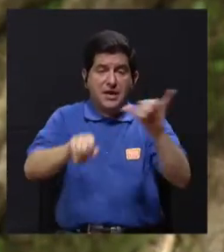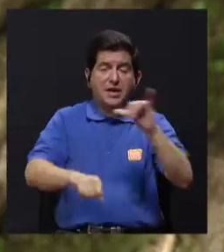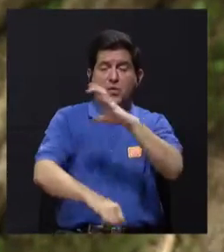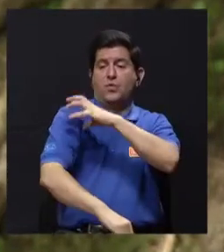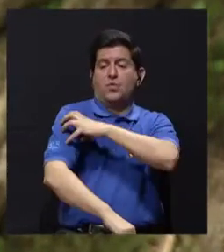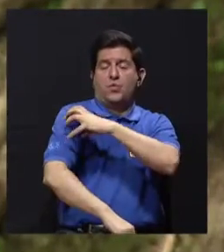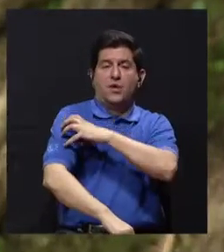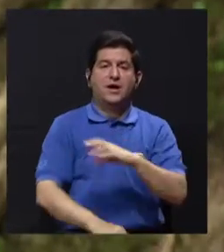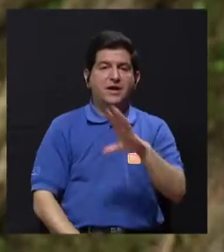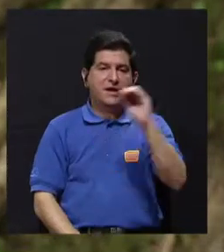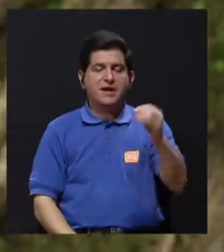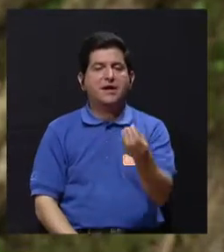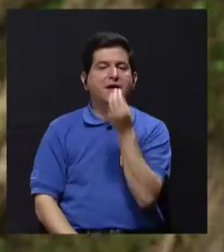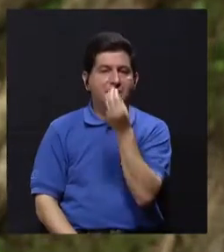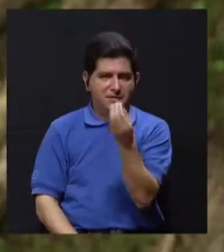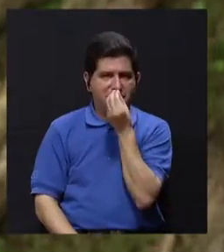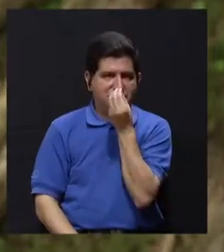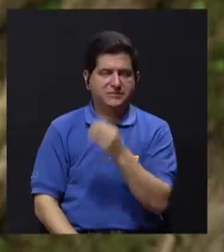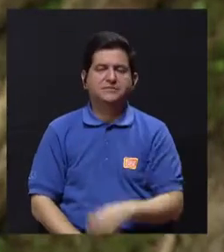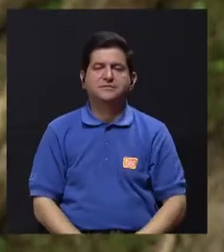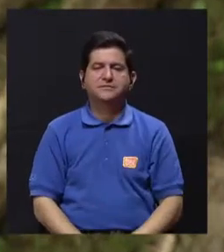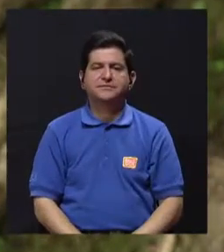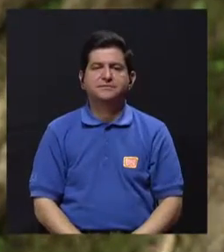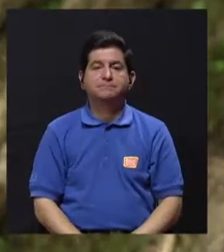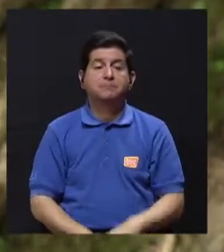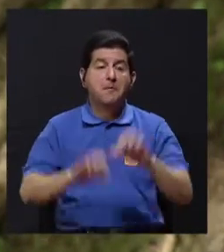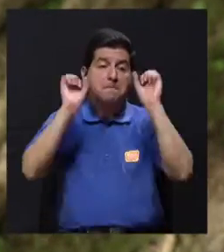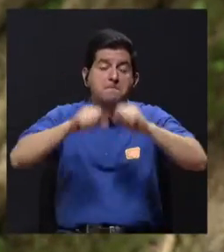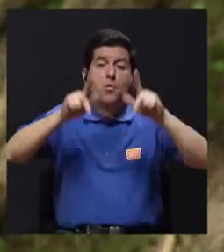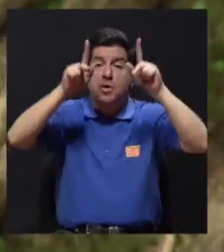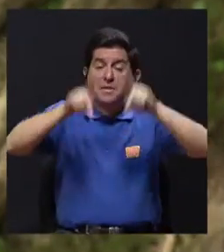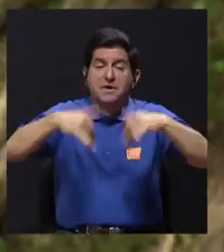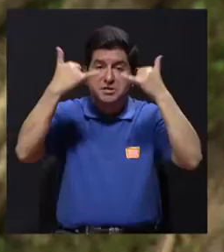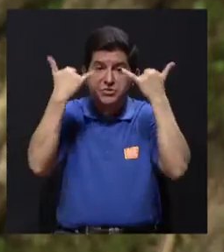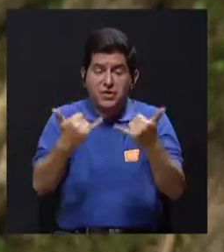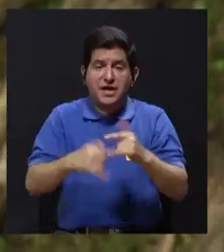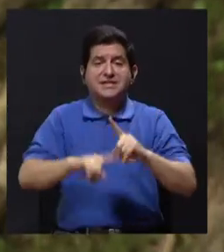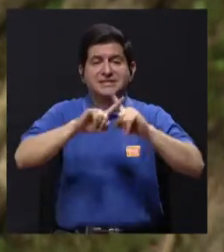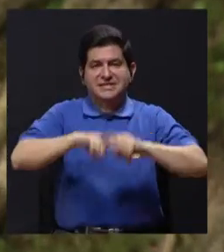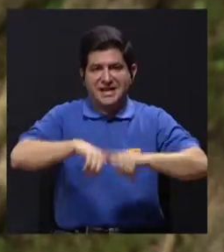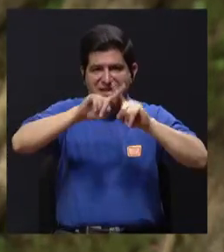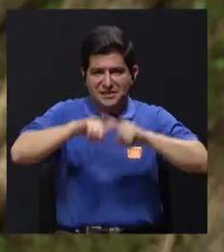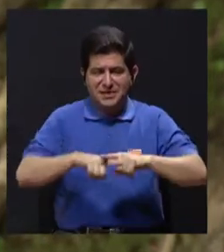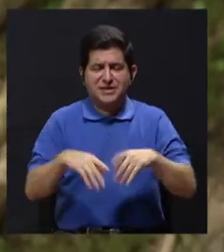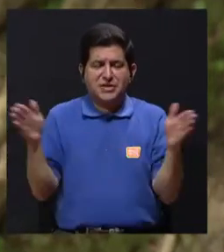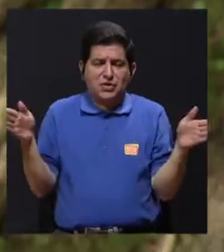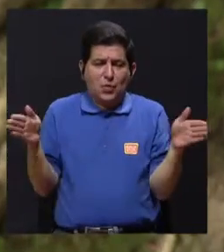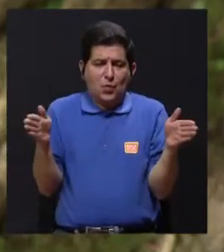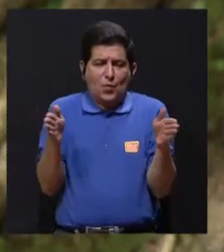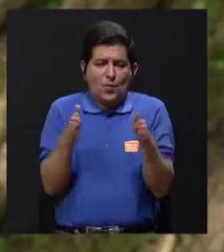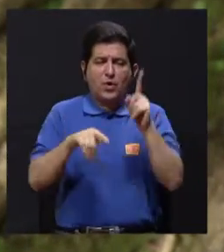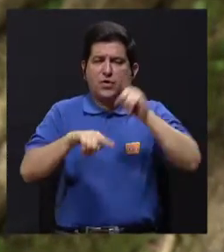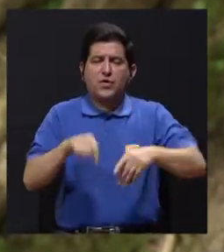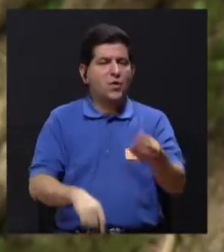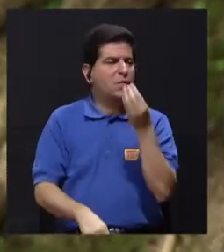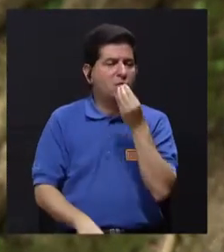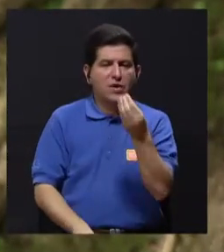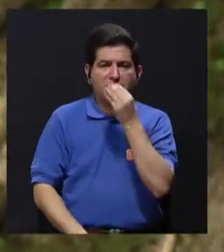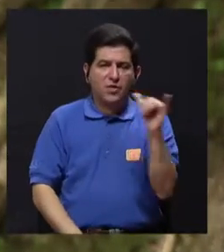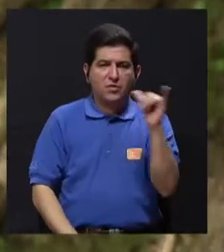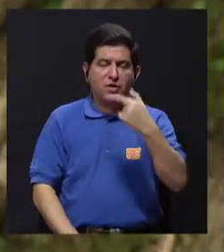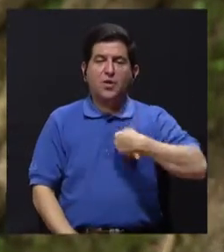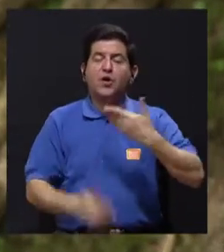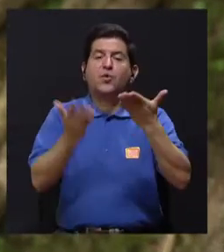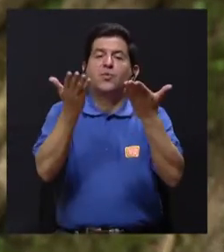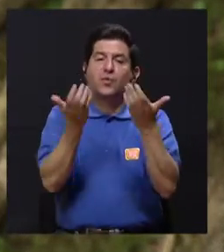el cuidado de los músculos y también el cuidado en la alimentación. Entonces, puede ser que una persona que ya esté dependiente y que se ha adelgazado no pueda comer la